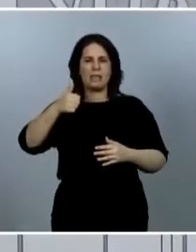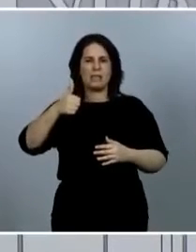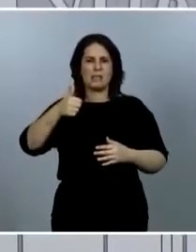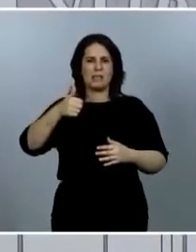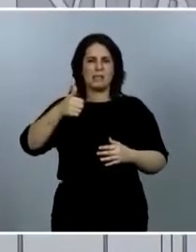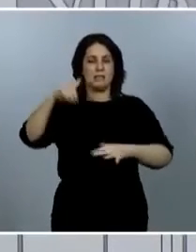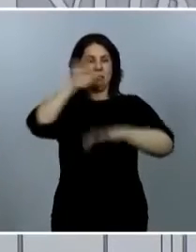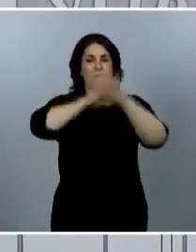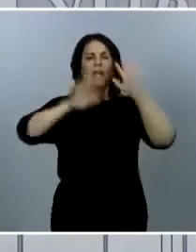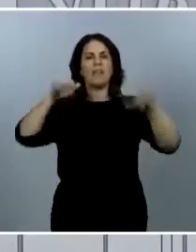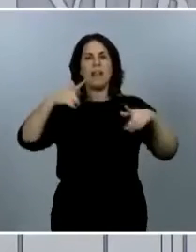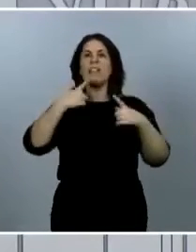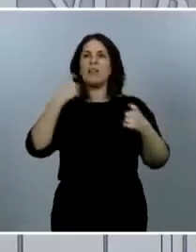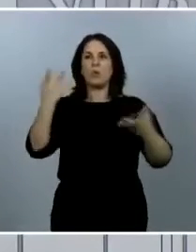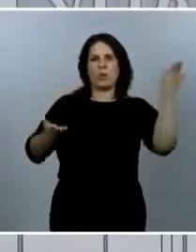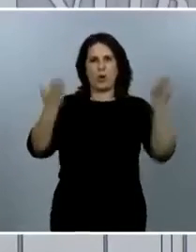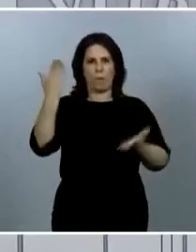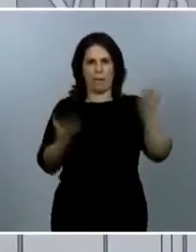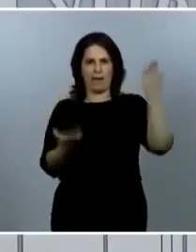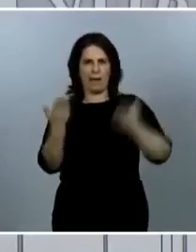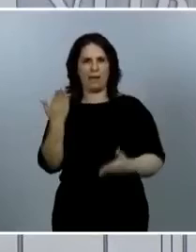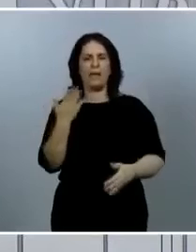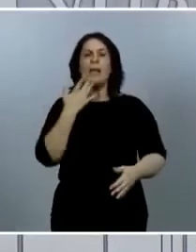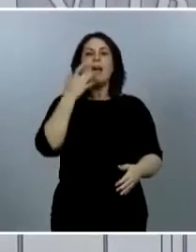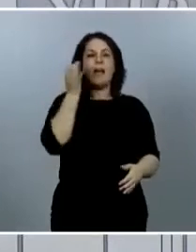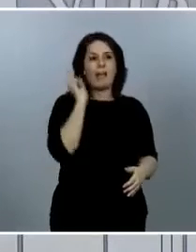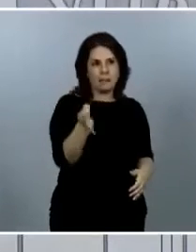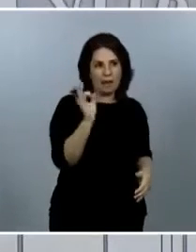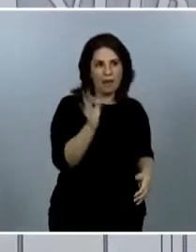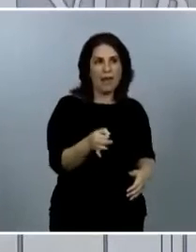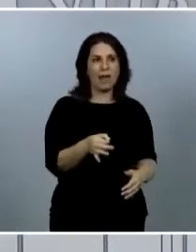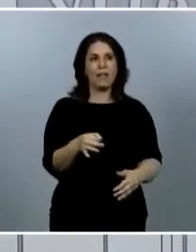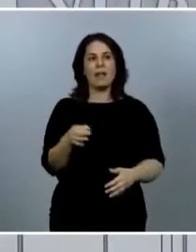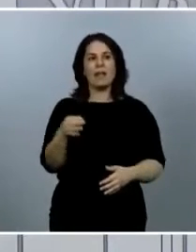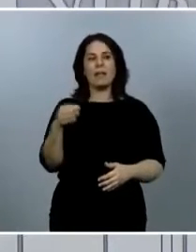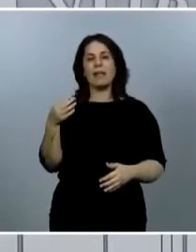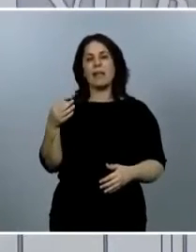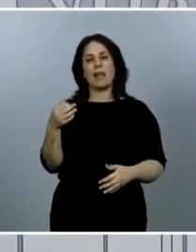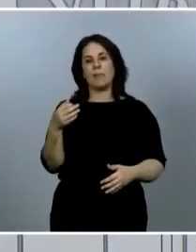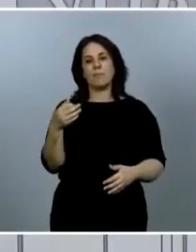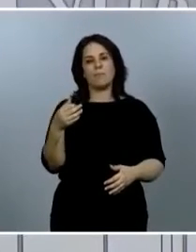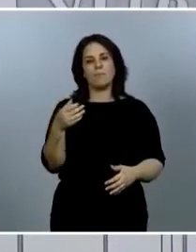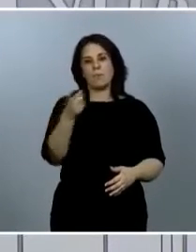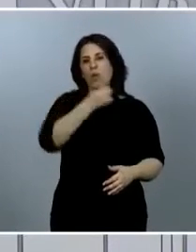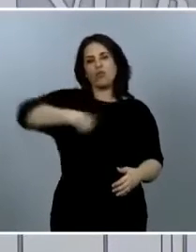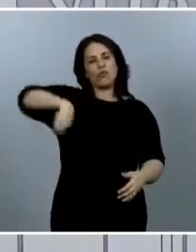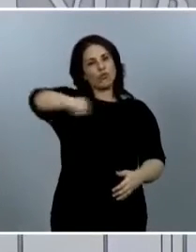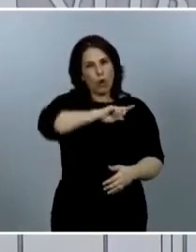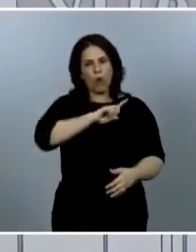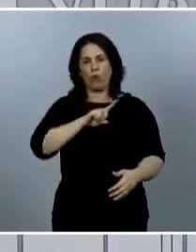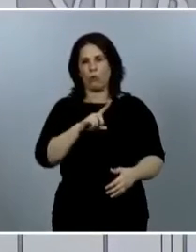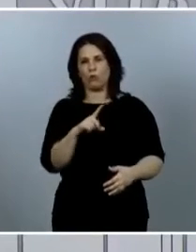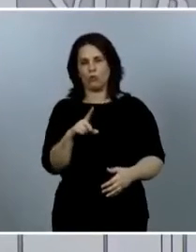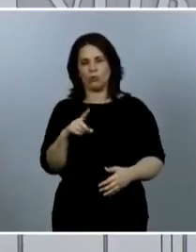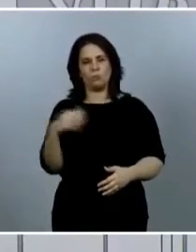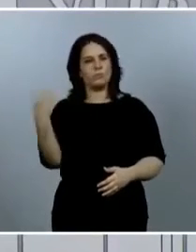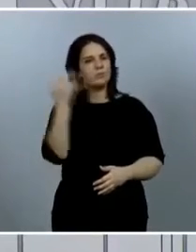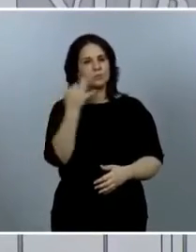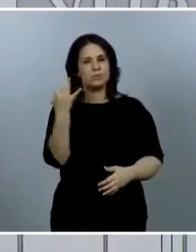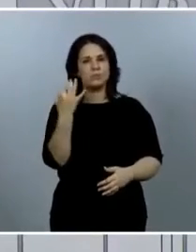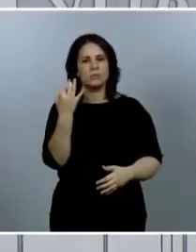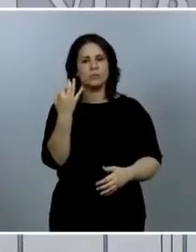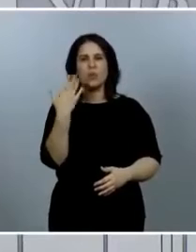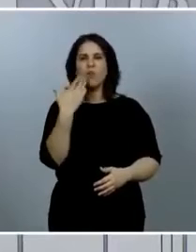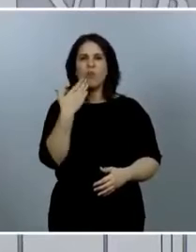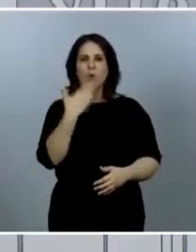comparaciones. Sí que es cierto que en un momento u otro tendremos que dar todos tendremos que tener unas series que sean comparables.